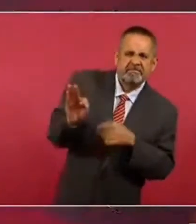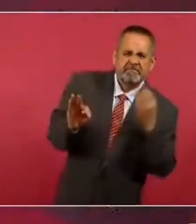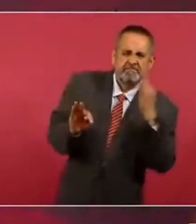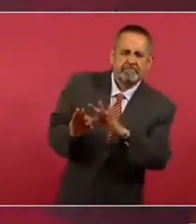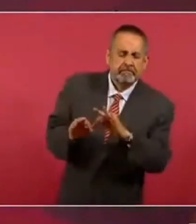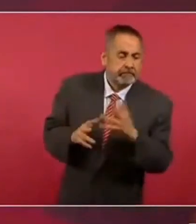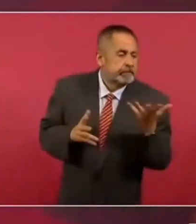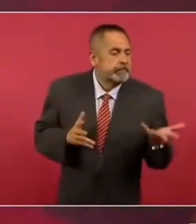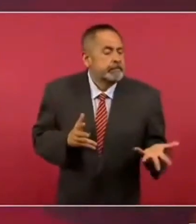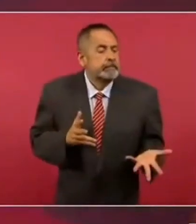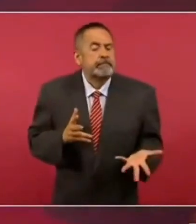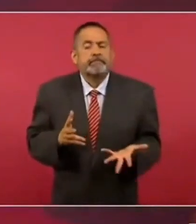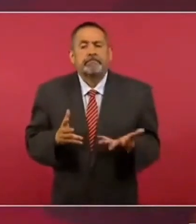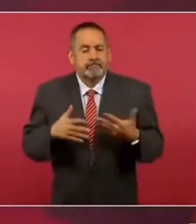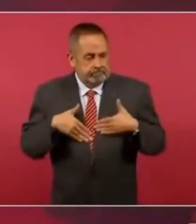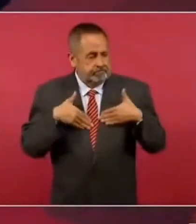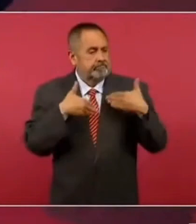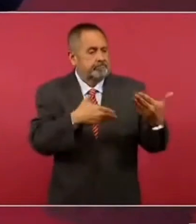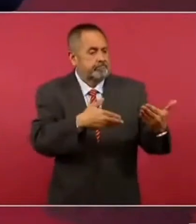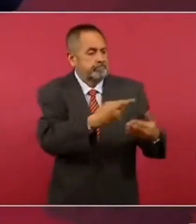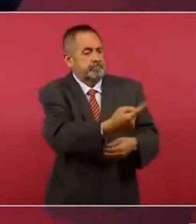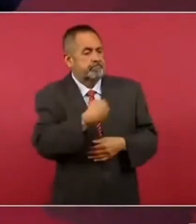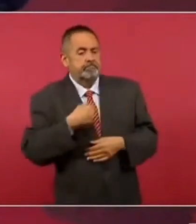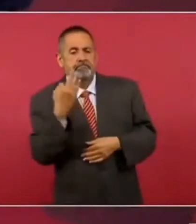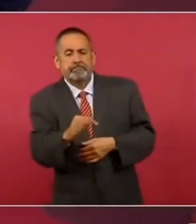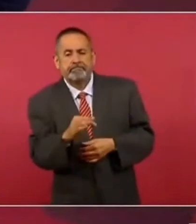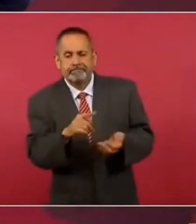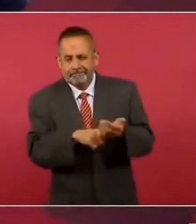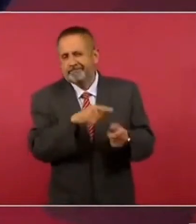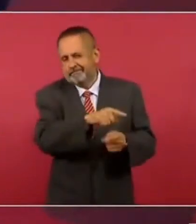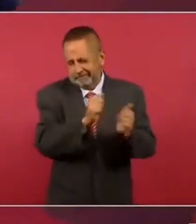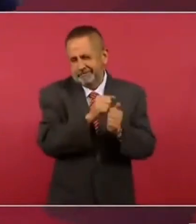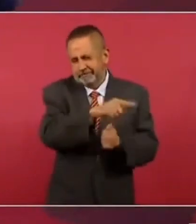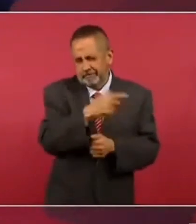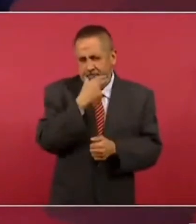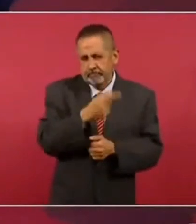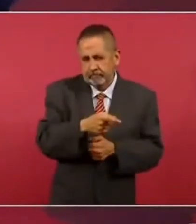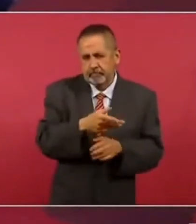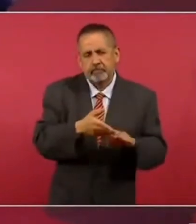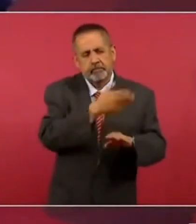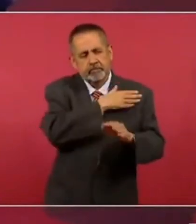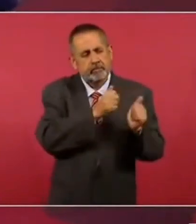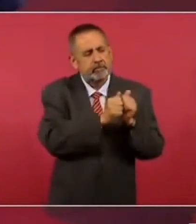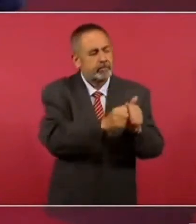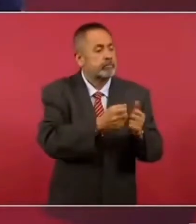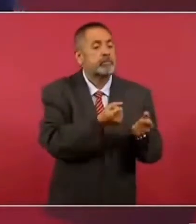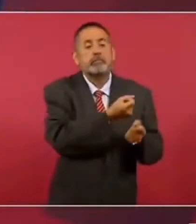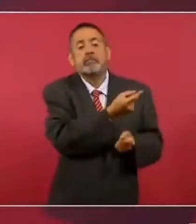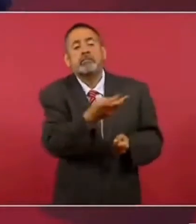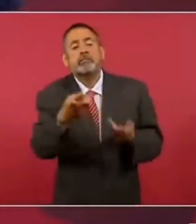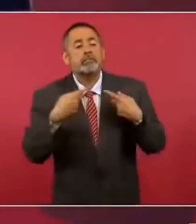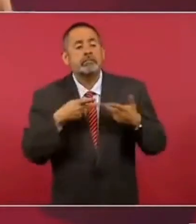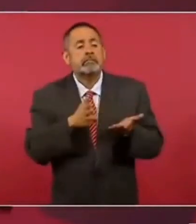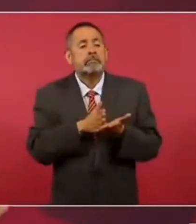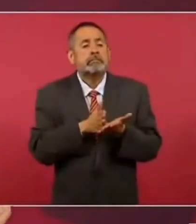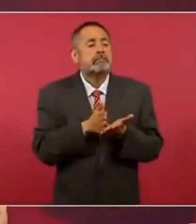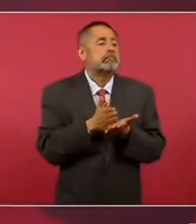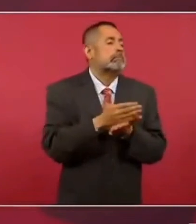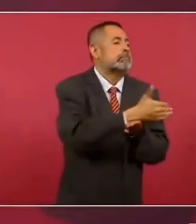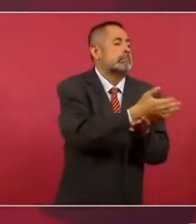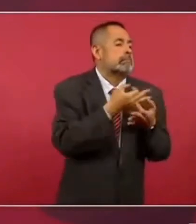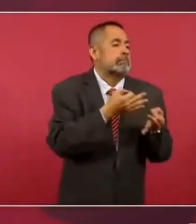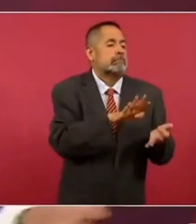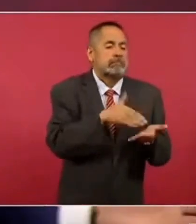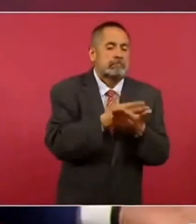Gente que venía de tiempo atrás con él, que se echó a perder y que del antiguo